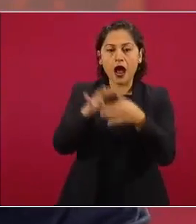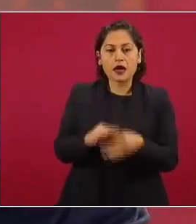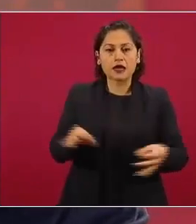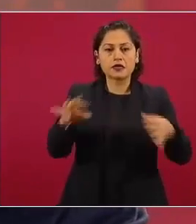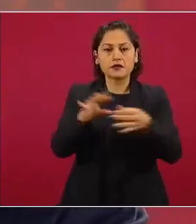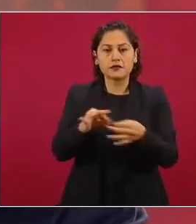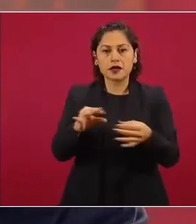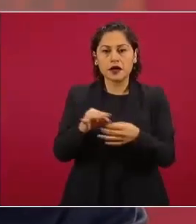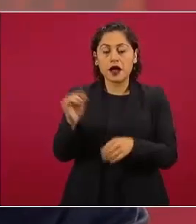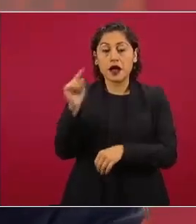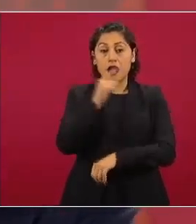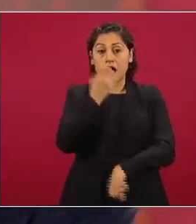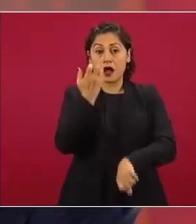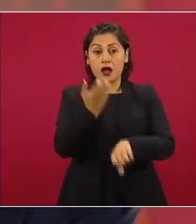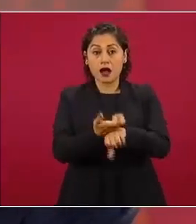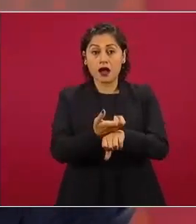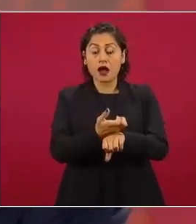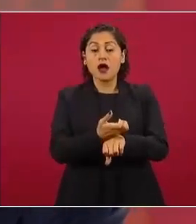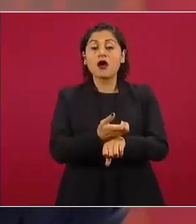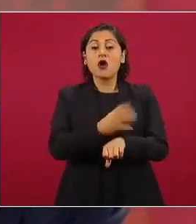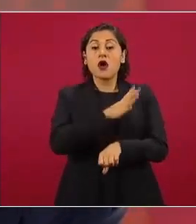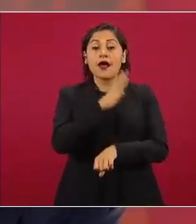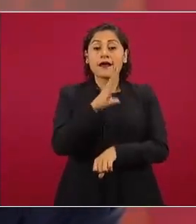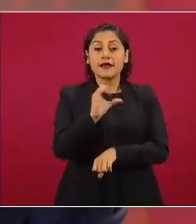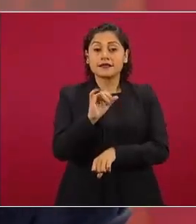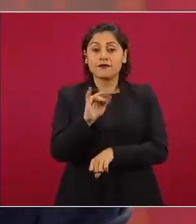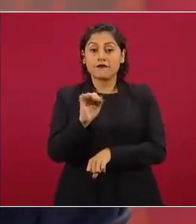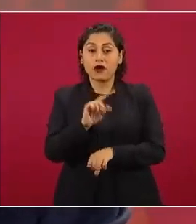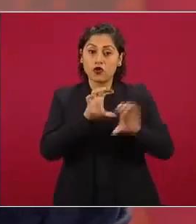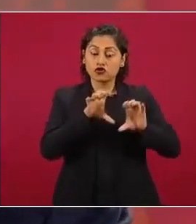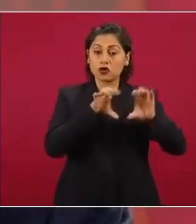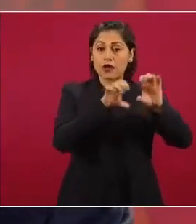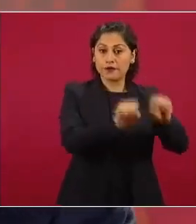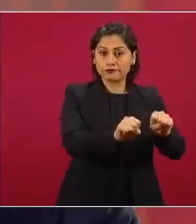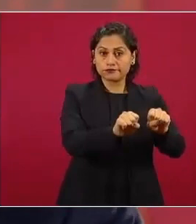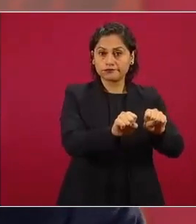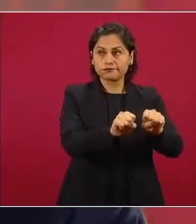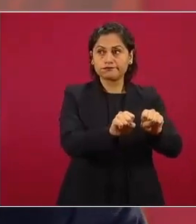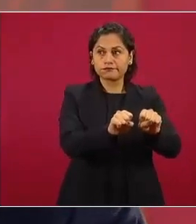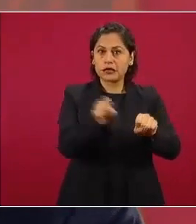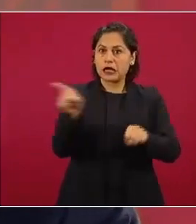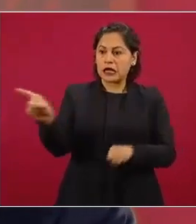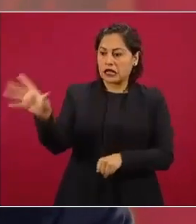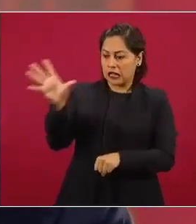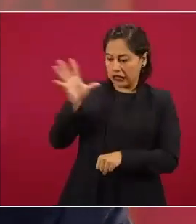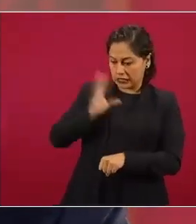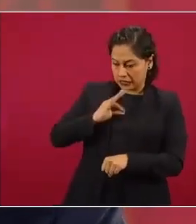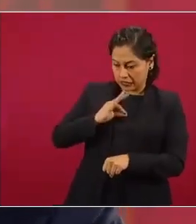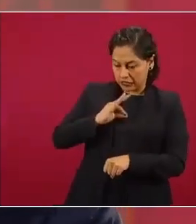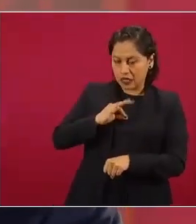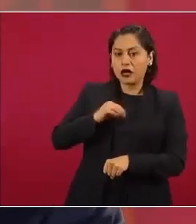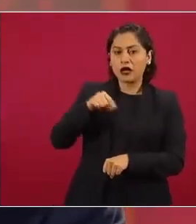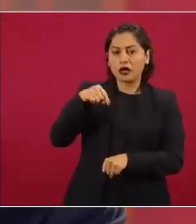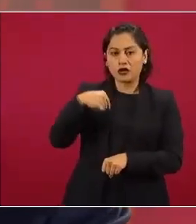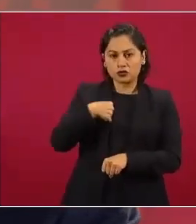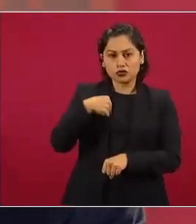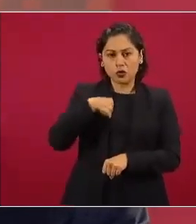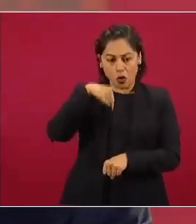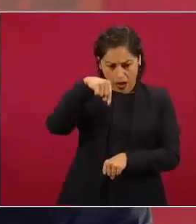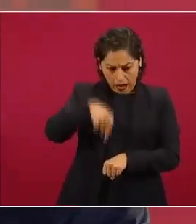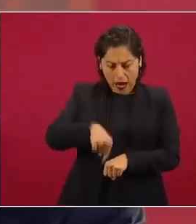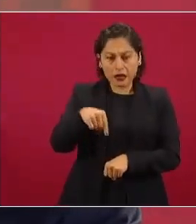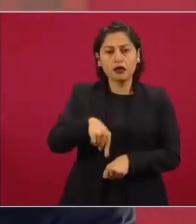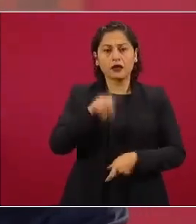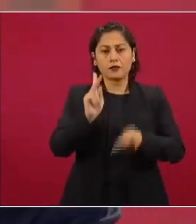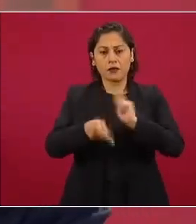aquí hemos hablado del tema me preguntaron que si yo tenía conocimiento